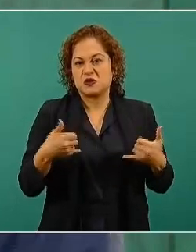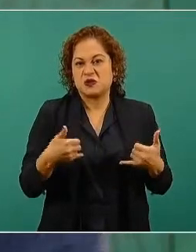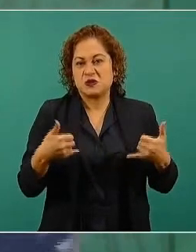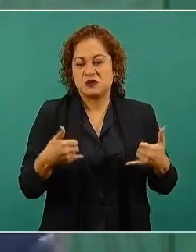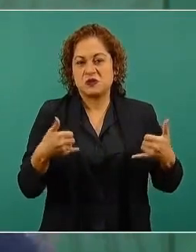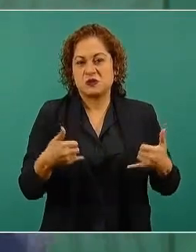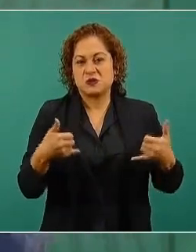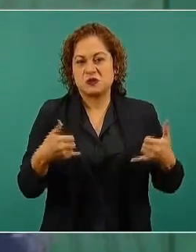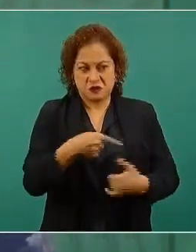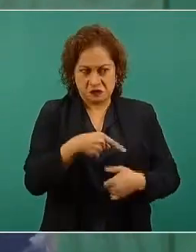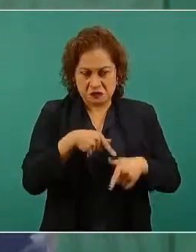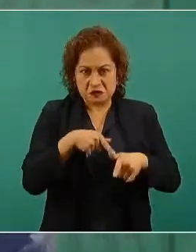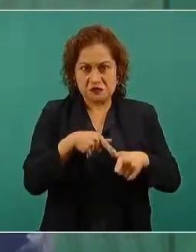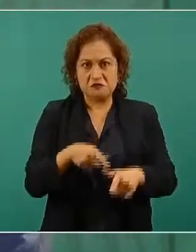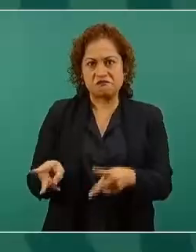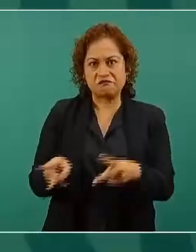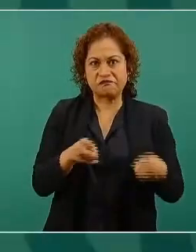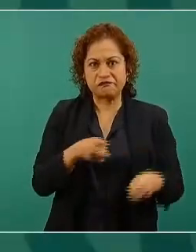Y ese es